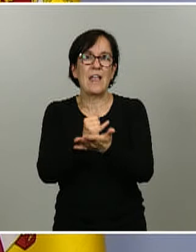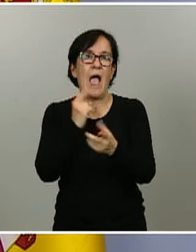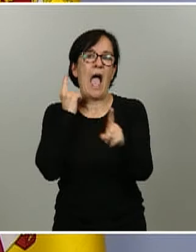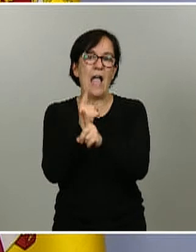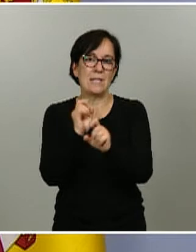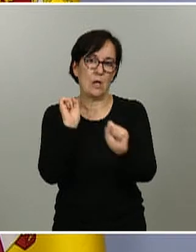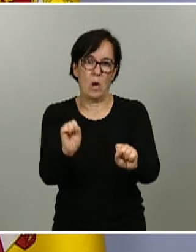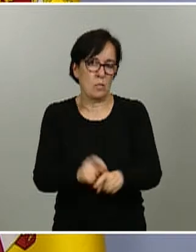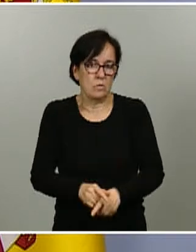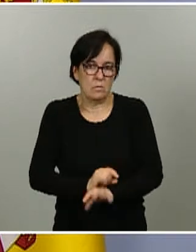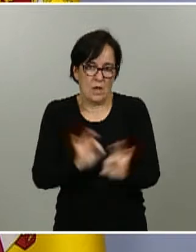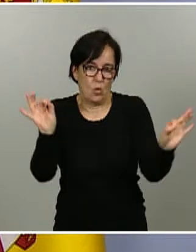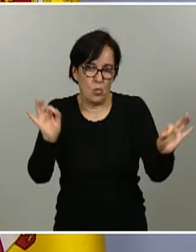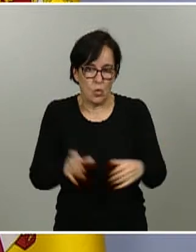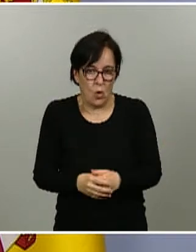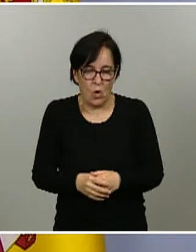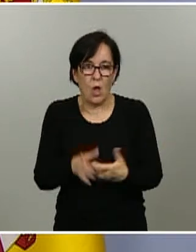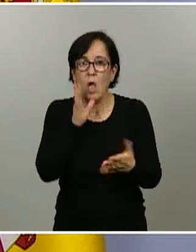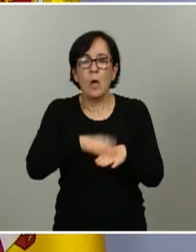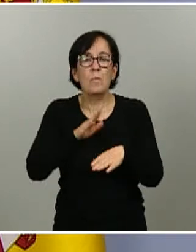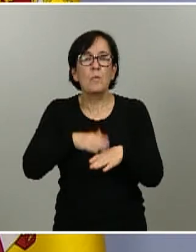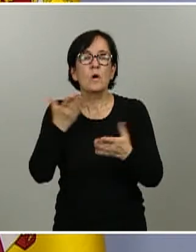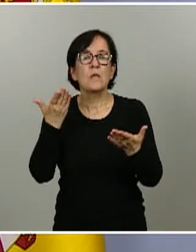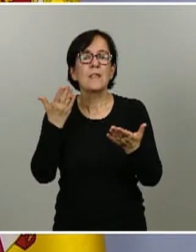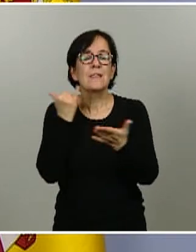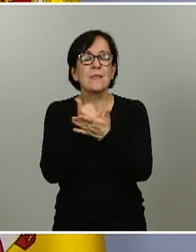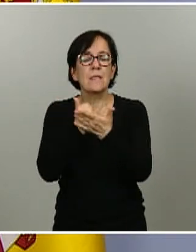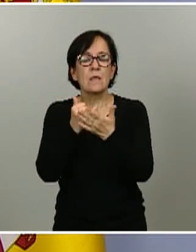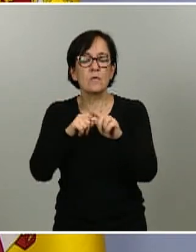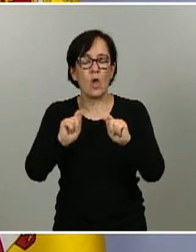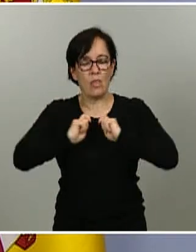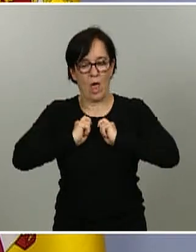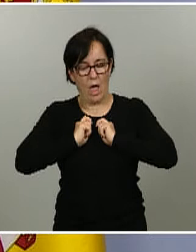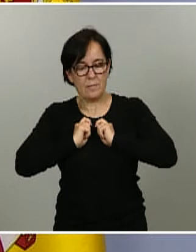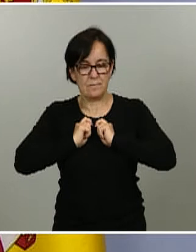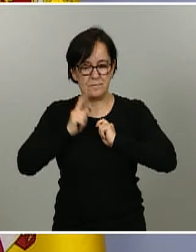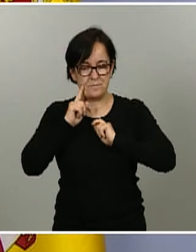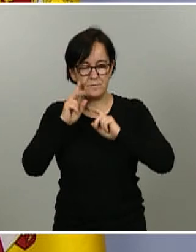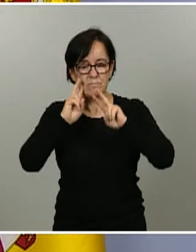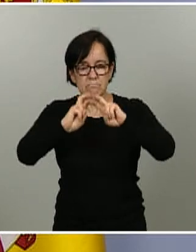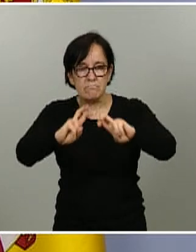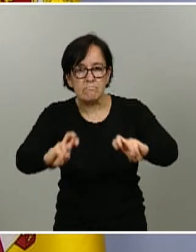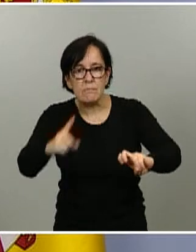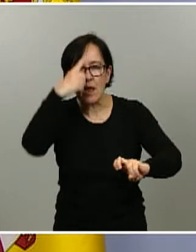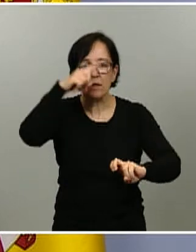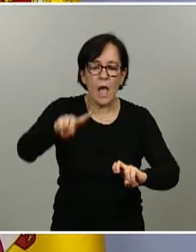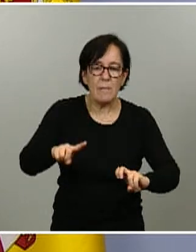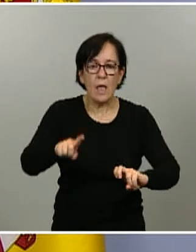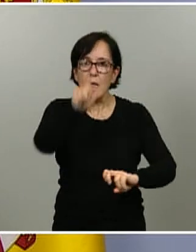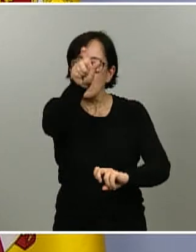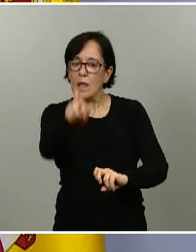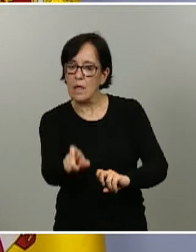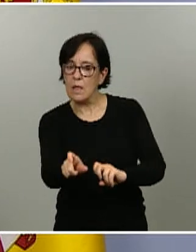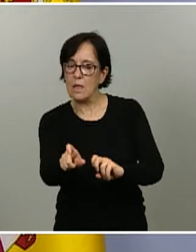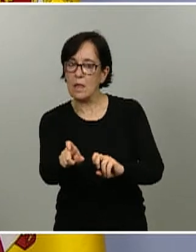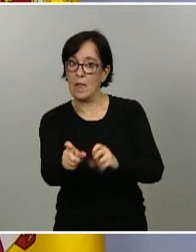ninguno porque los test de anticuerpos no permiten no permiten saber si el paciente el participante en